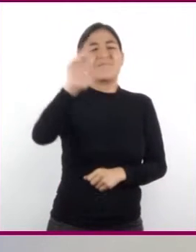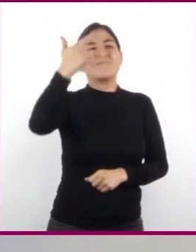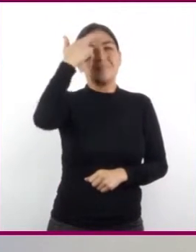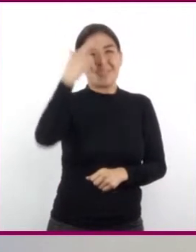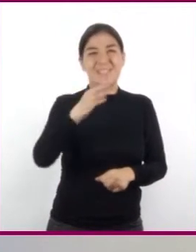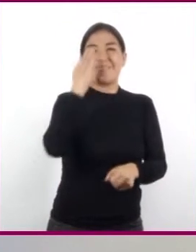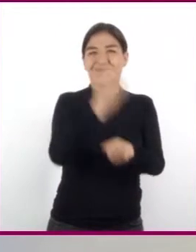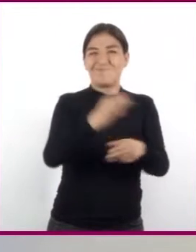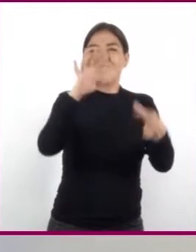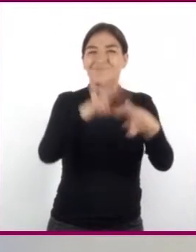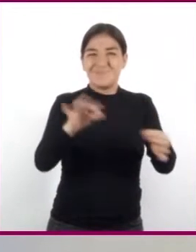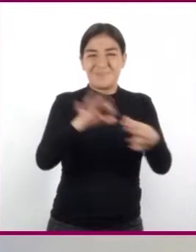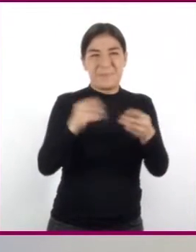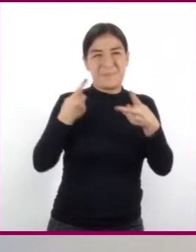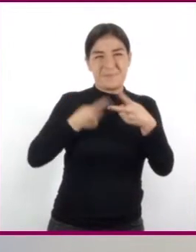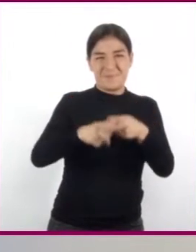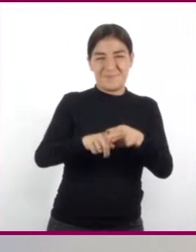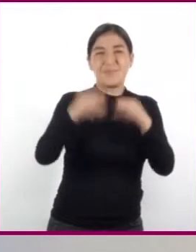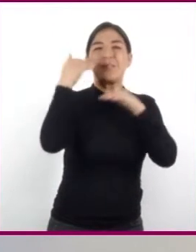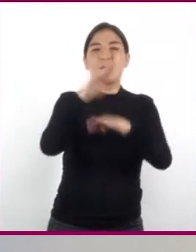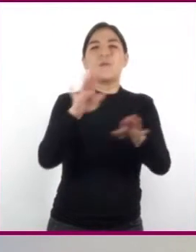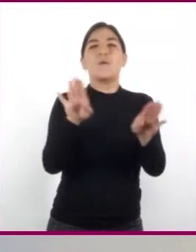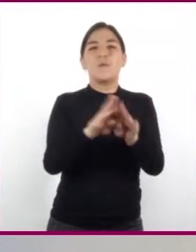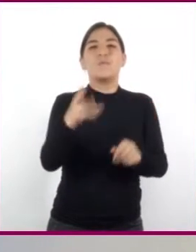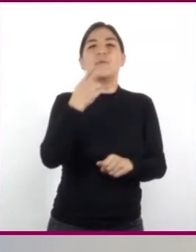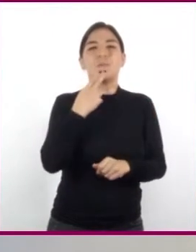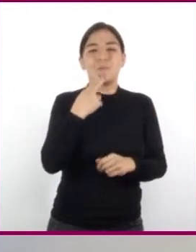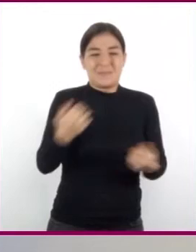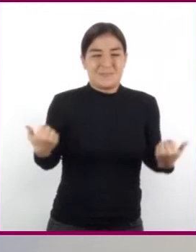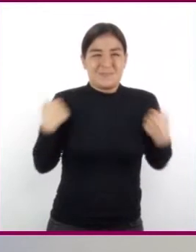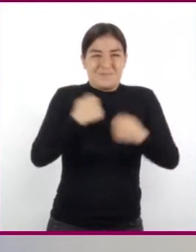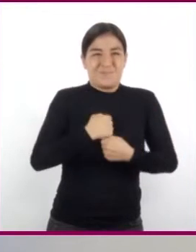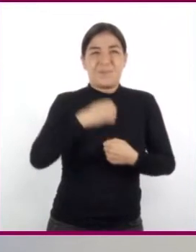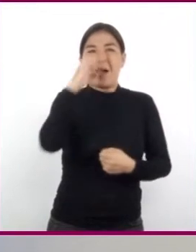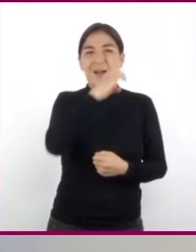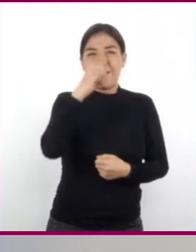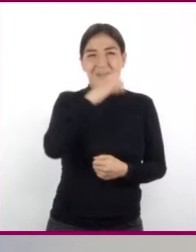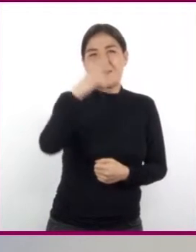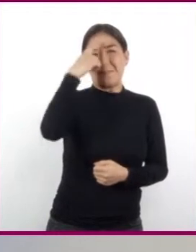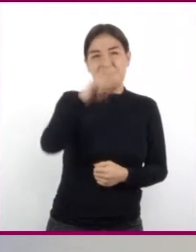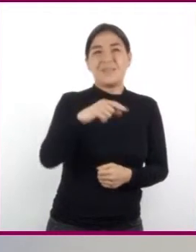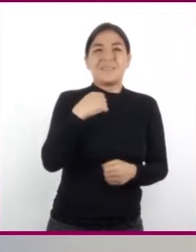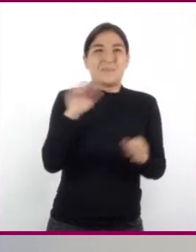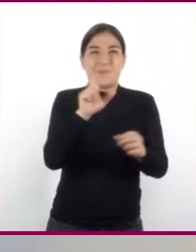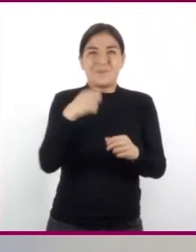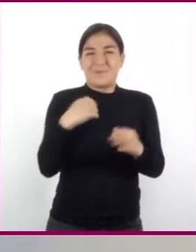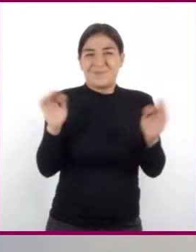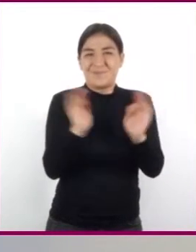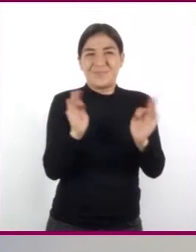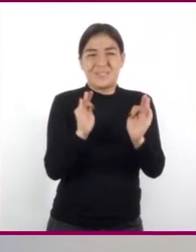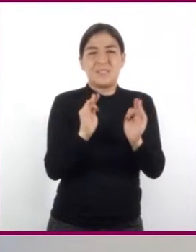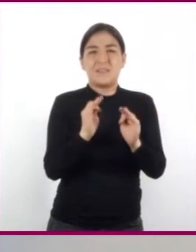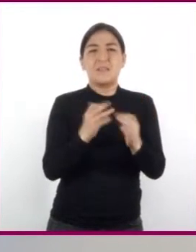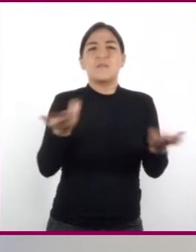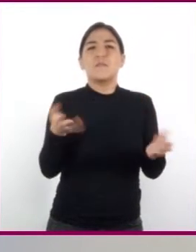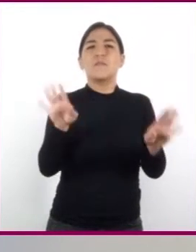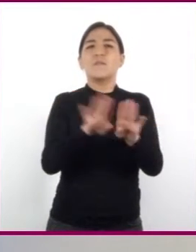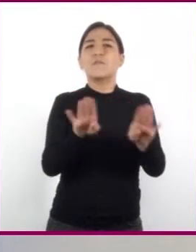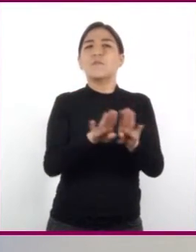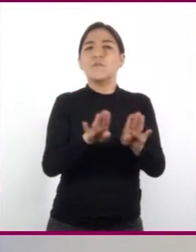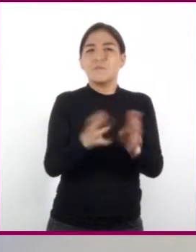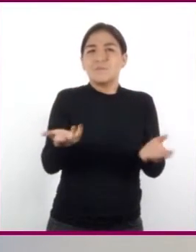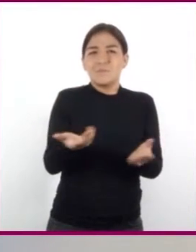comentamos al principio sobre utilizar una chamarra para calentarme cuando tengo frío, ahí, ¿cómo ocurre la